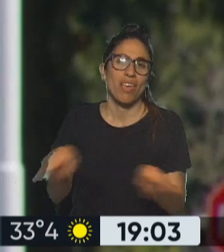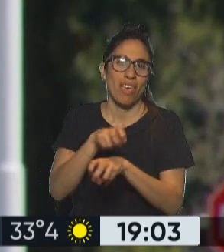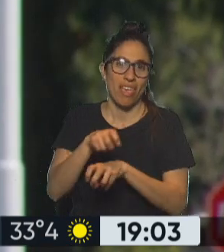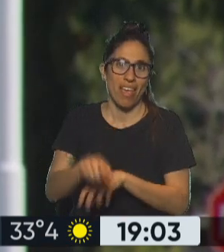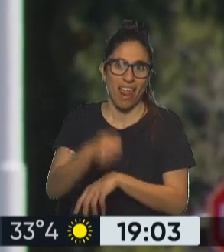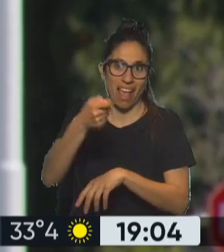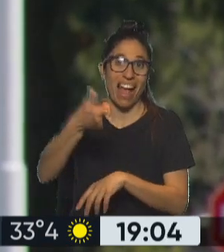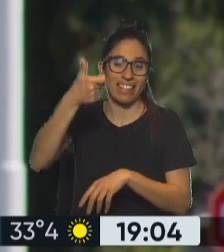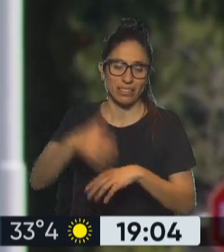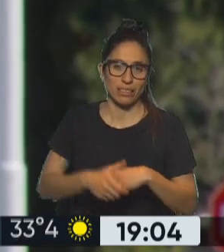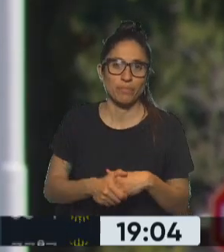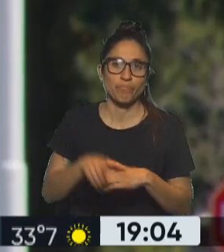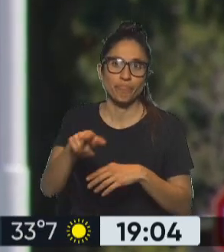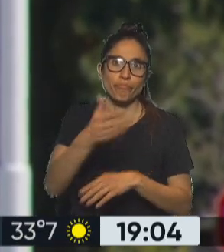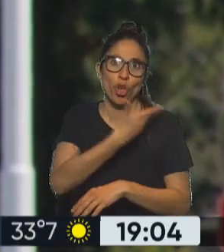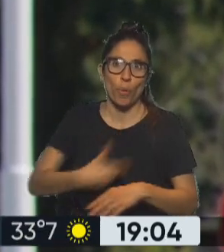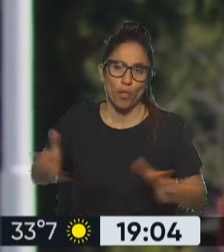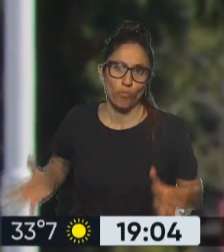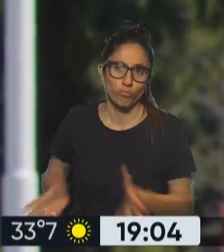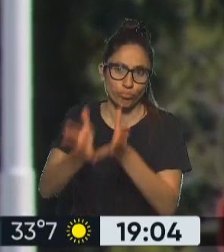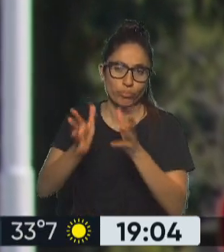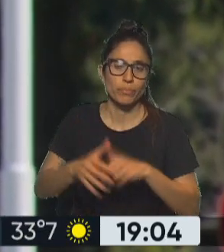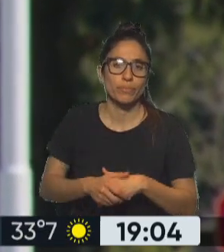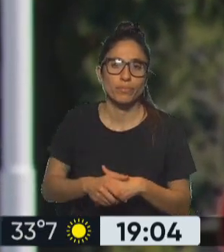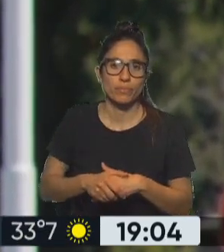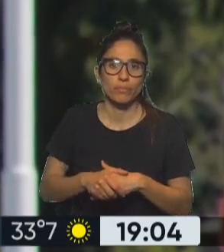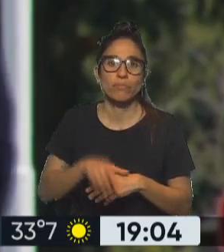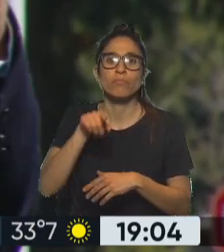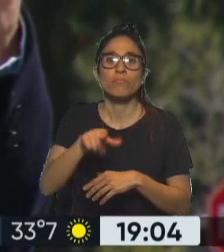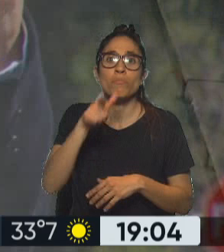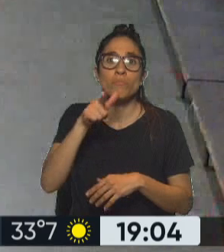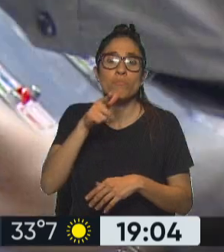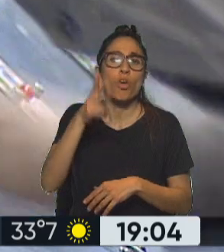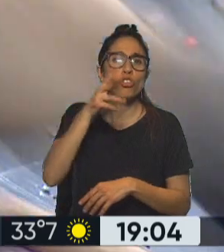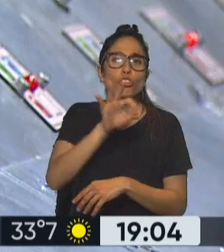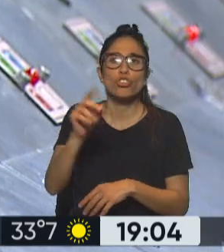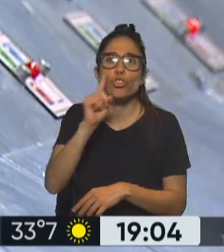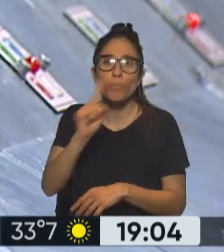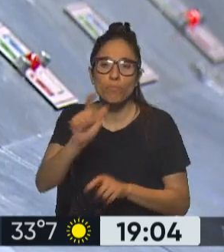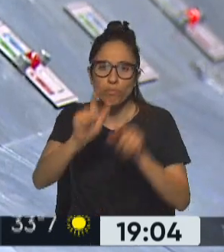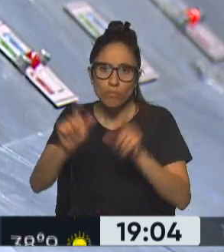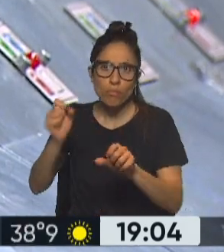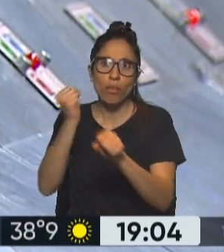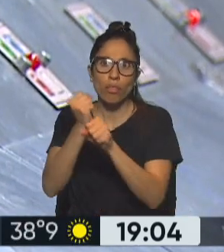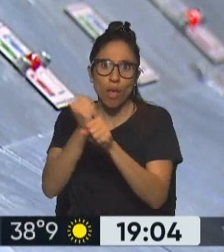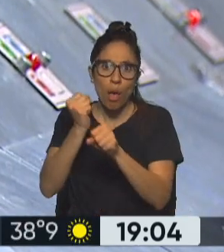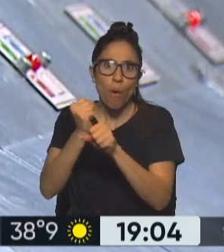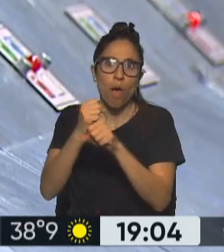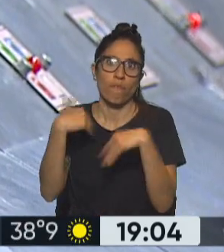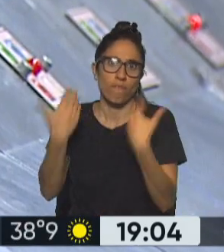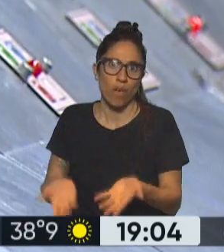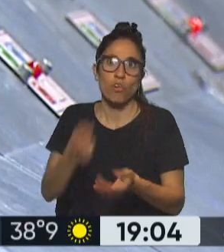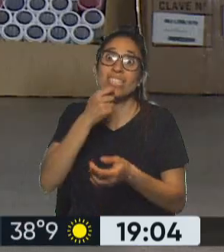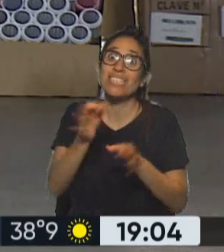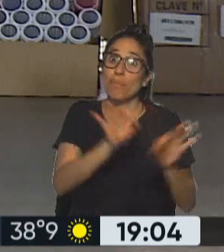La eliminación del pago para la cuarta categoría va a beneficiar a 800.000 trabajadores si es aprobado el proyecto y un día antes,